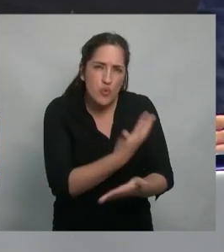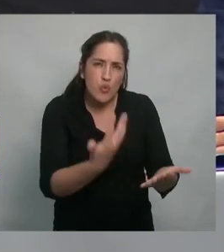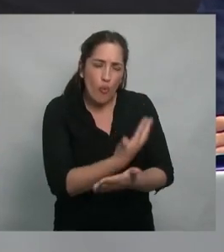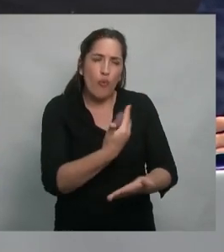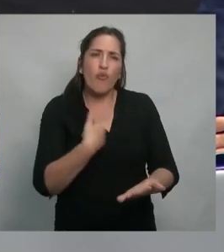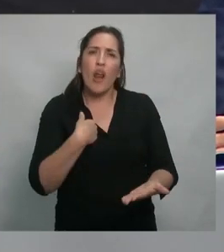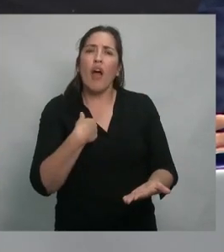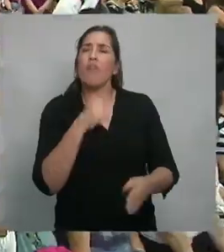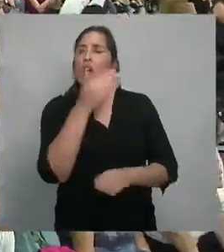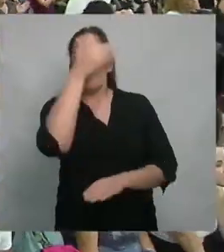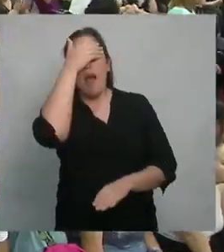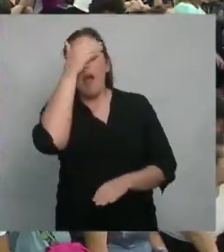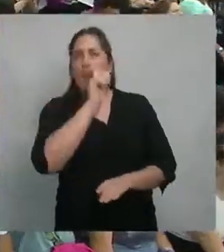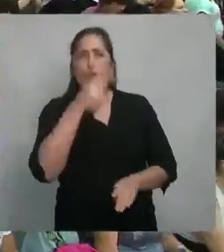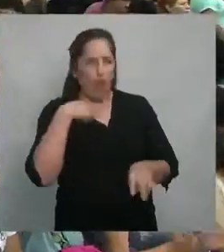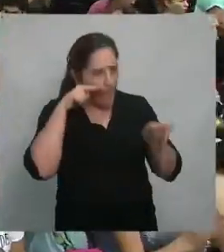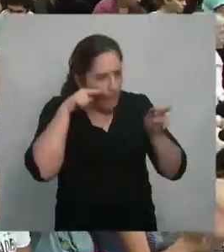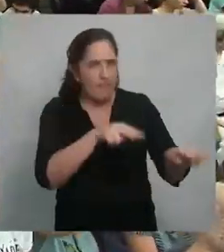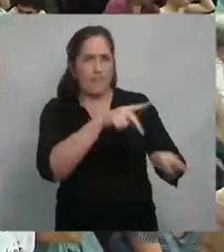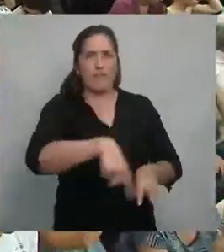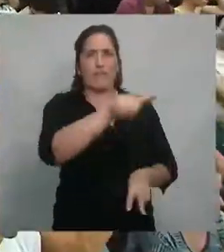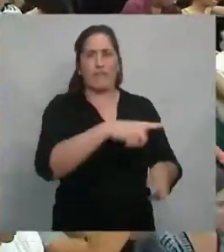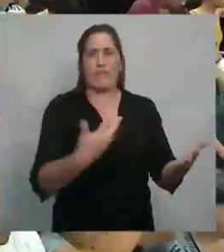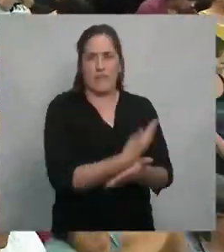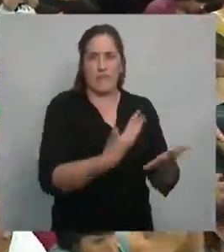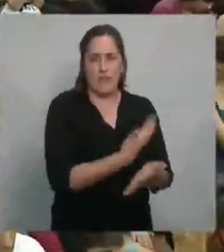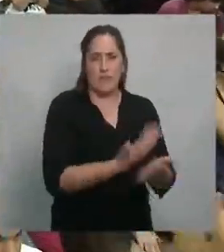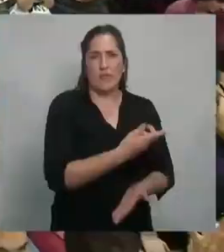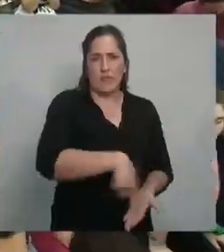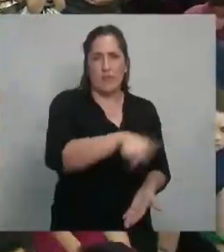hacernos eco de esos que están sufriendo y como tengo